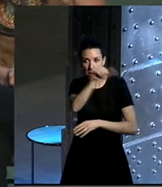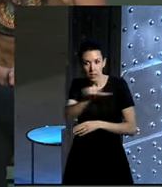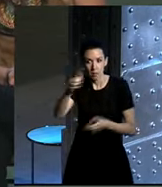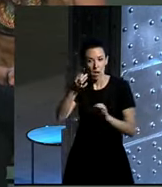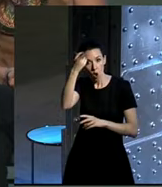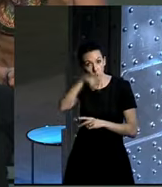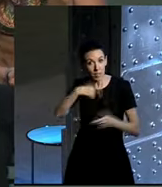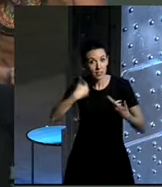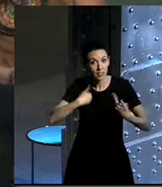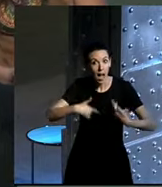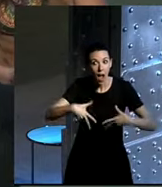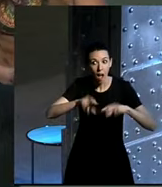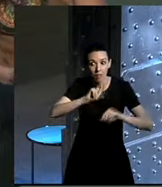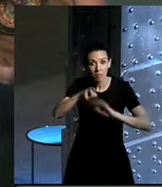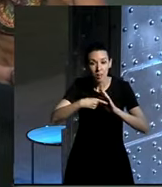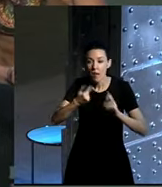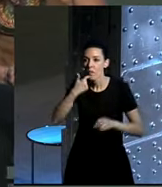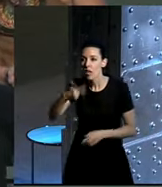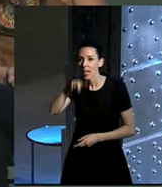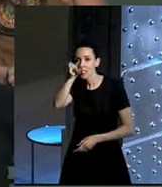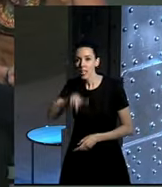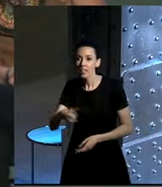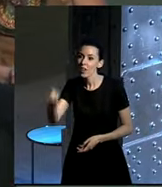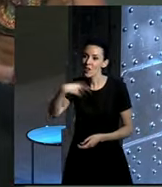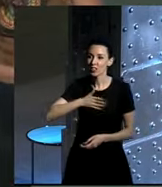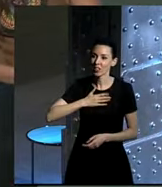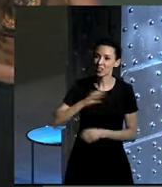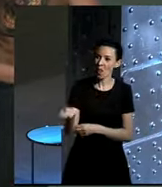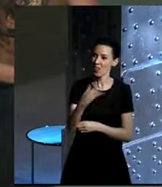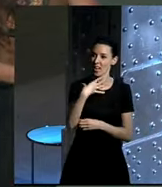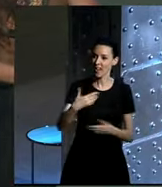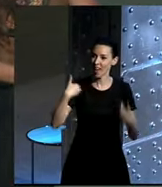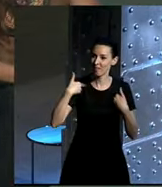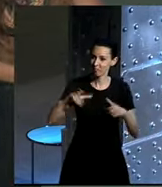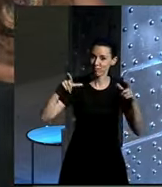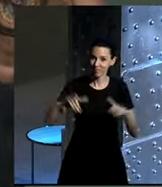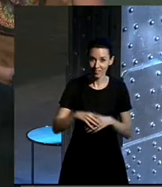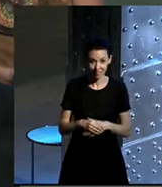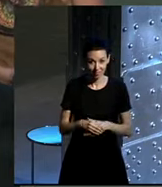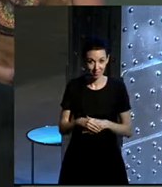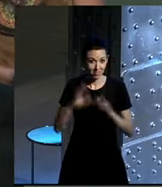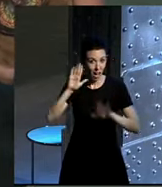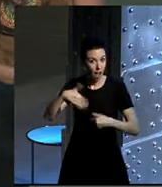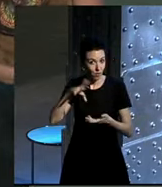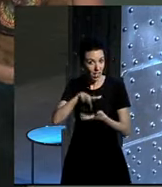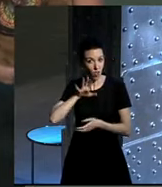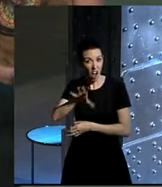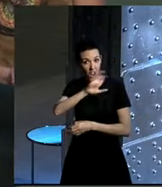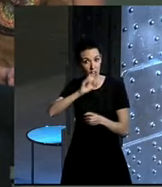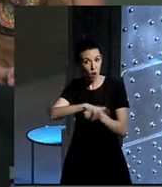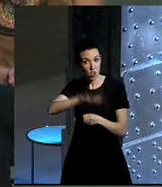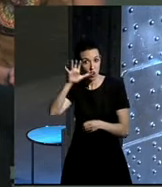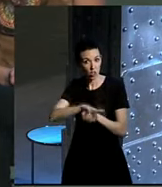ese mes, y luego el momento en el que le digáis a la gente que somos los del cine, ¿no? Al fin y cabo, el continente africano estarán muy